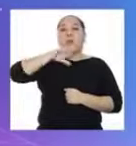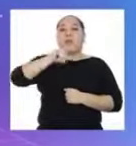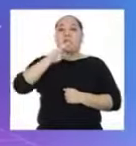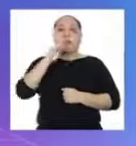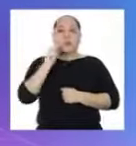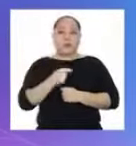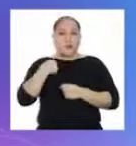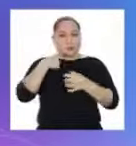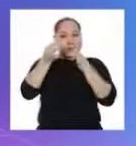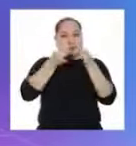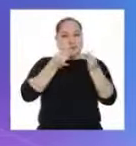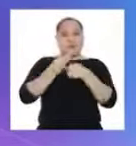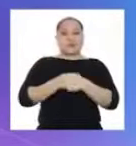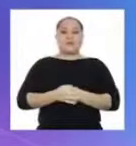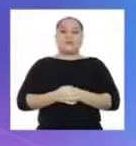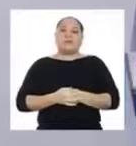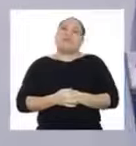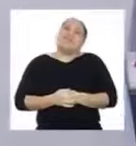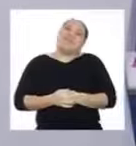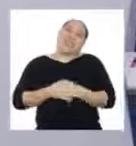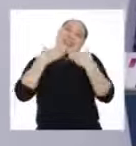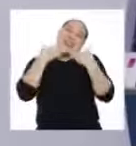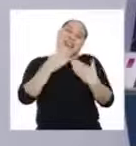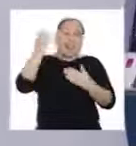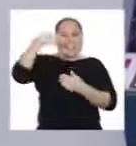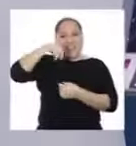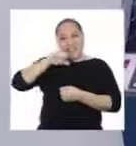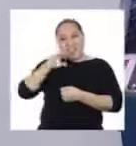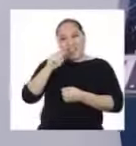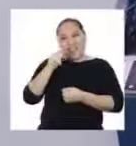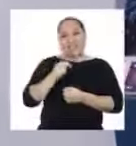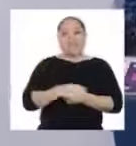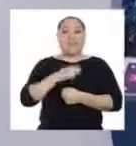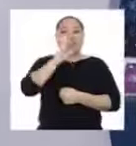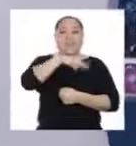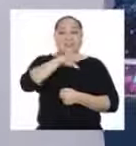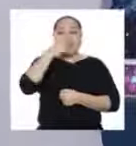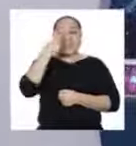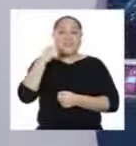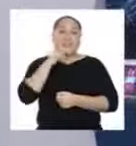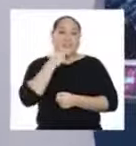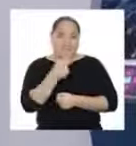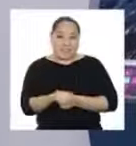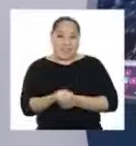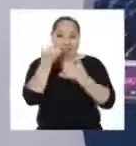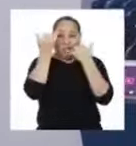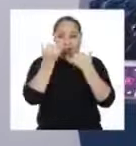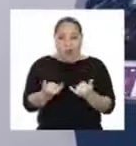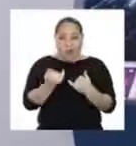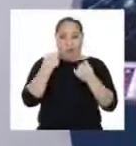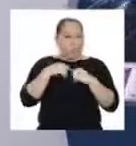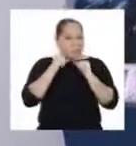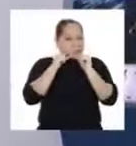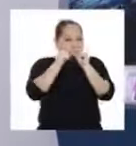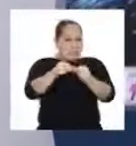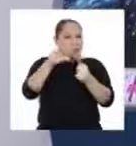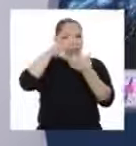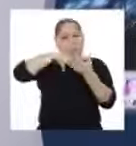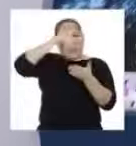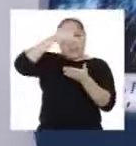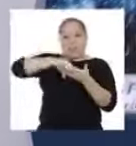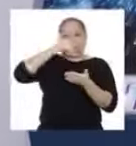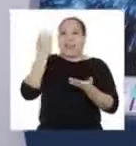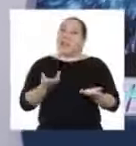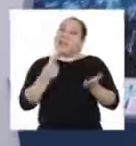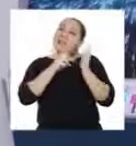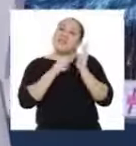porque Macabot lo explica. ¡Gracias, Macabot! Niñas y niños, hoy hemos seguido